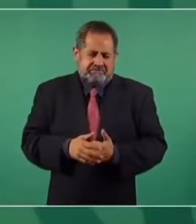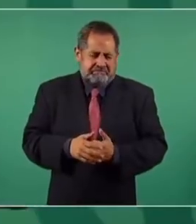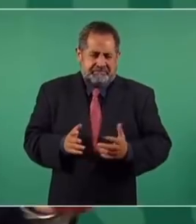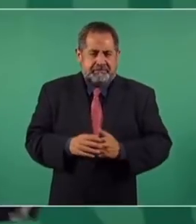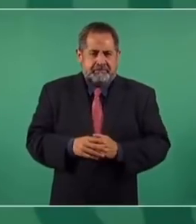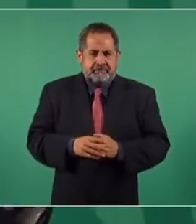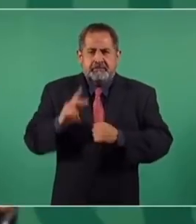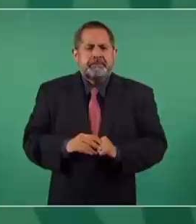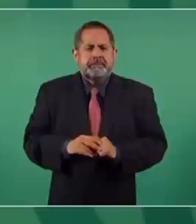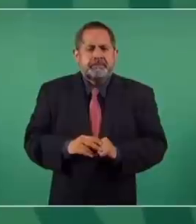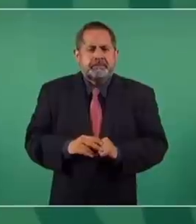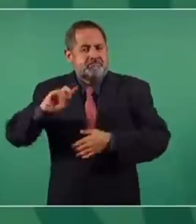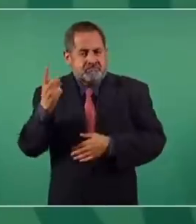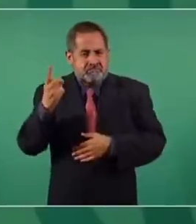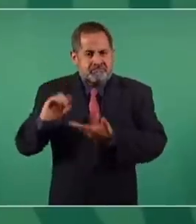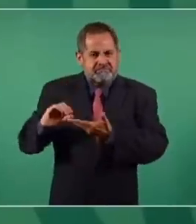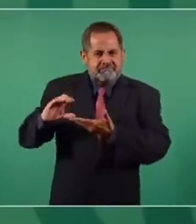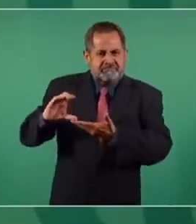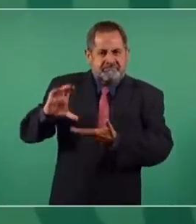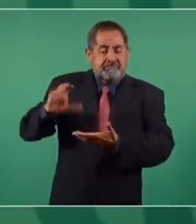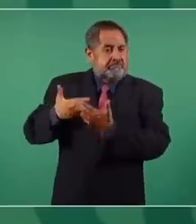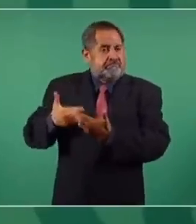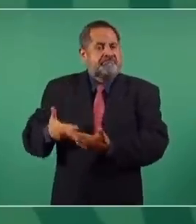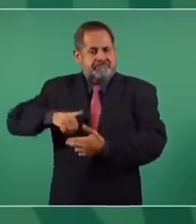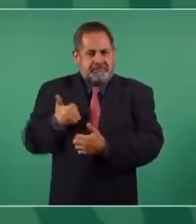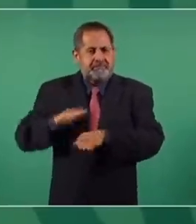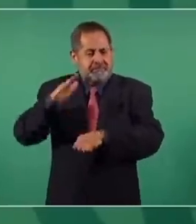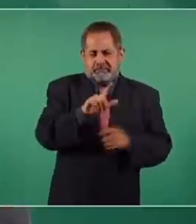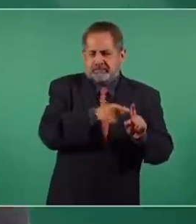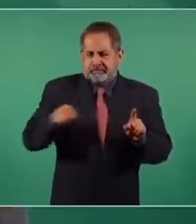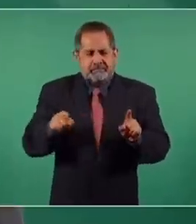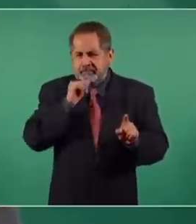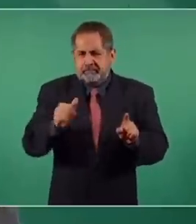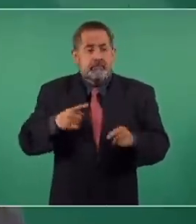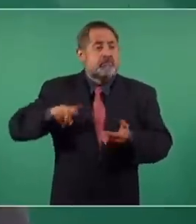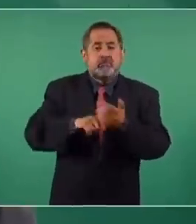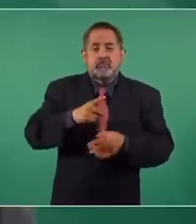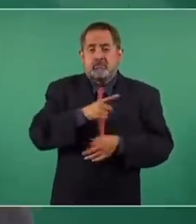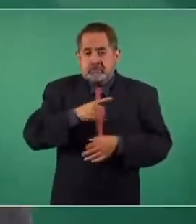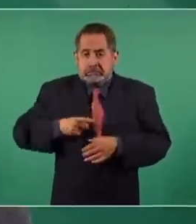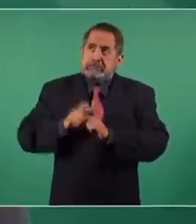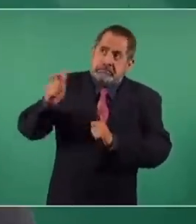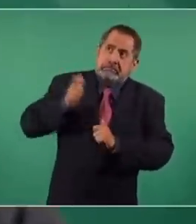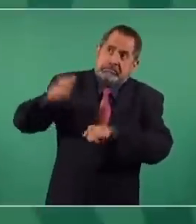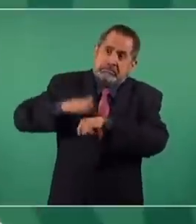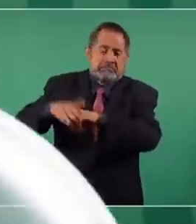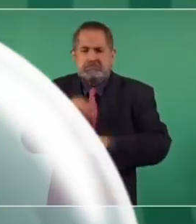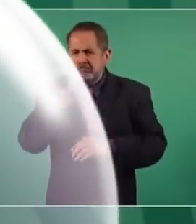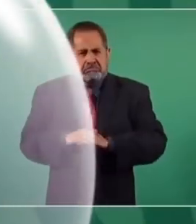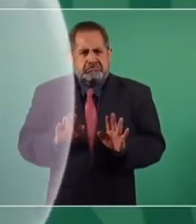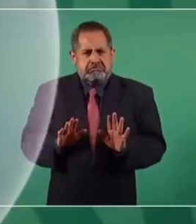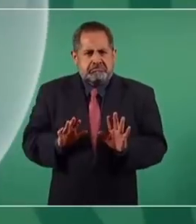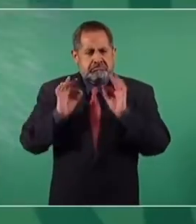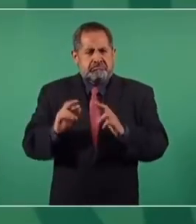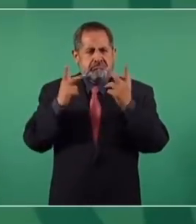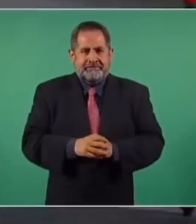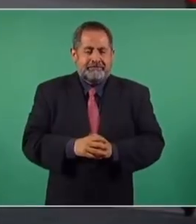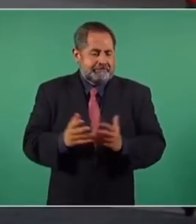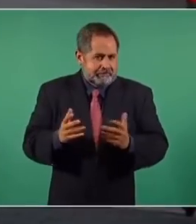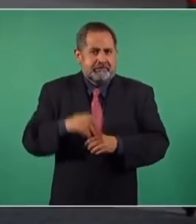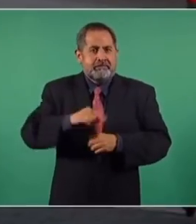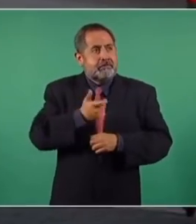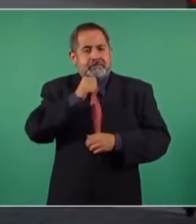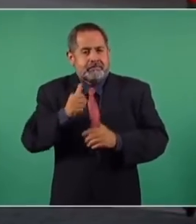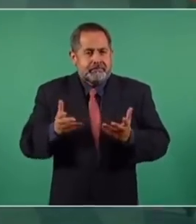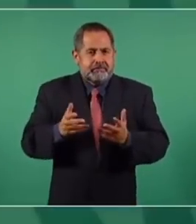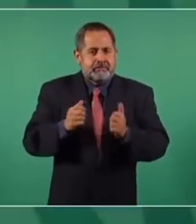el país está creciendo. ¿Sabías que han crecido las reservas del Banco de México? No ha aumentado la deuda. Tenemos récord en remesas. No